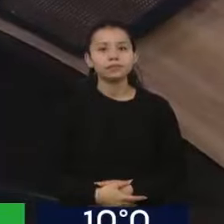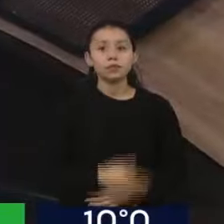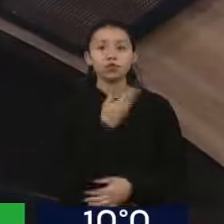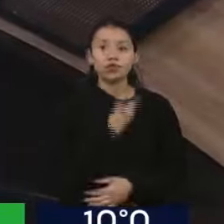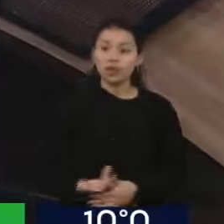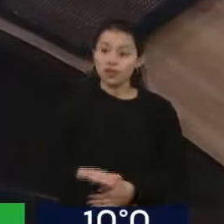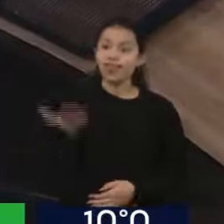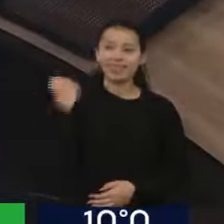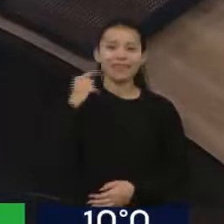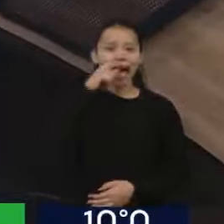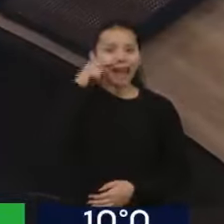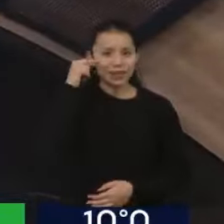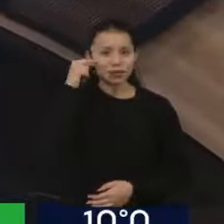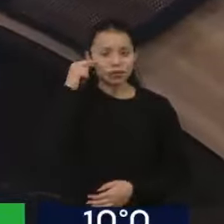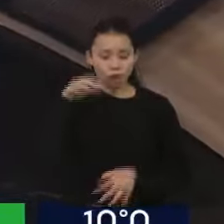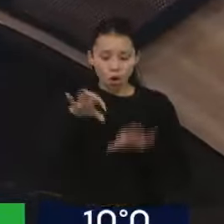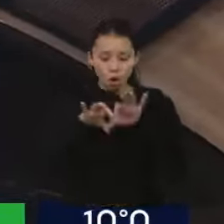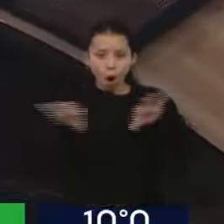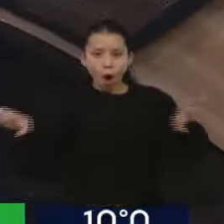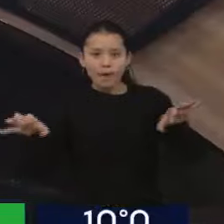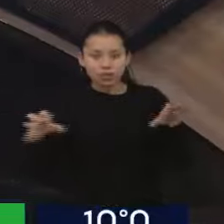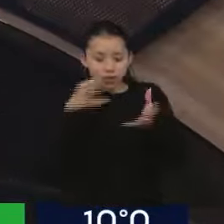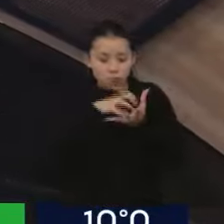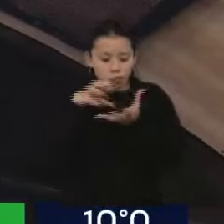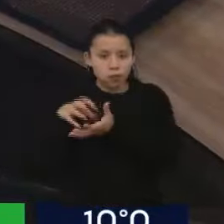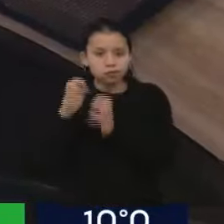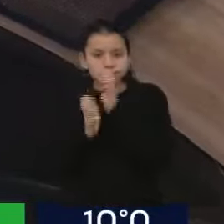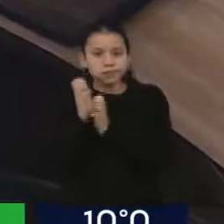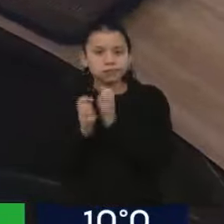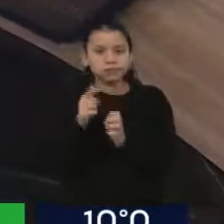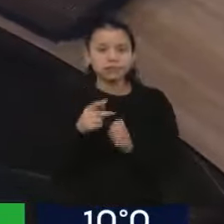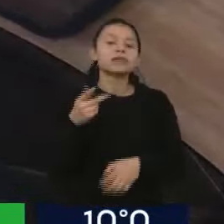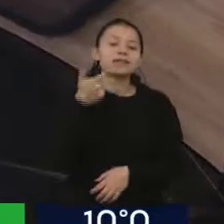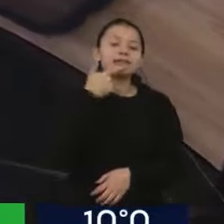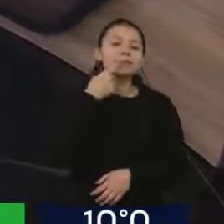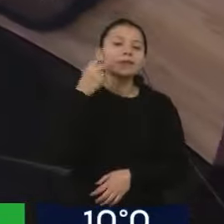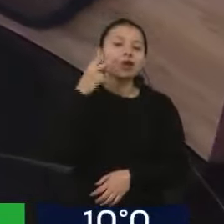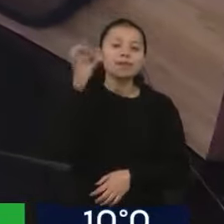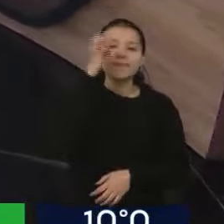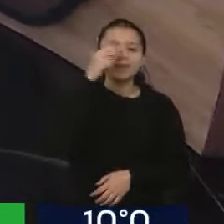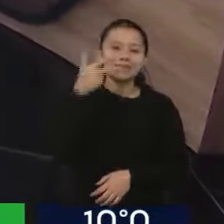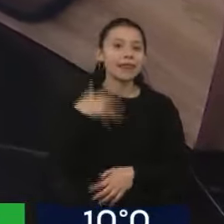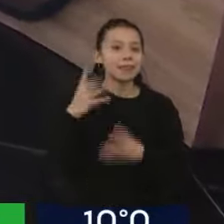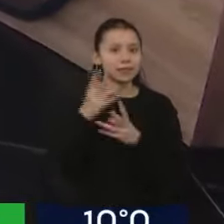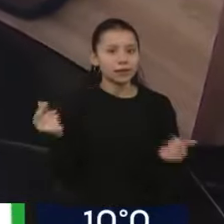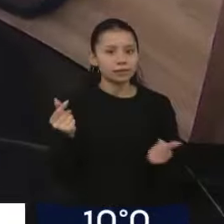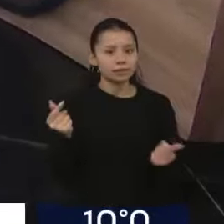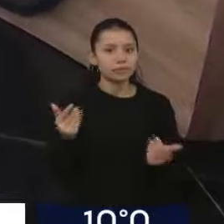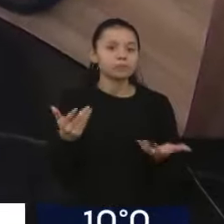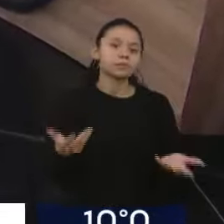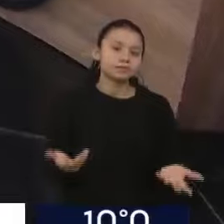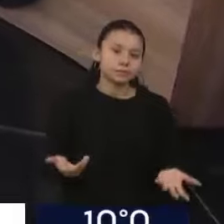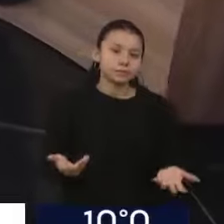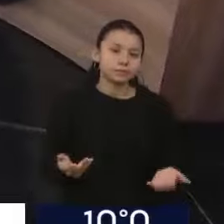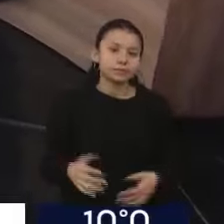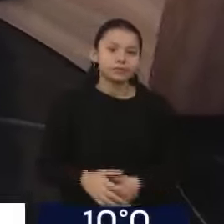debió haber terminado los compresores, como bien decía Vanina, en septiembre del 2023. Pero ¿qué hizo Milley? En parte tiene razón Cristina